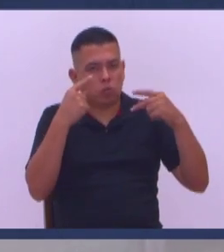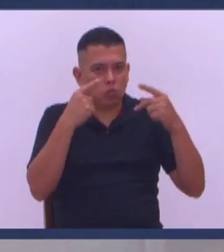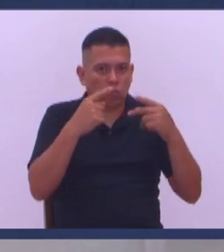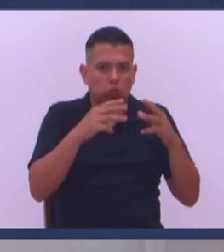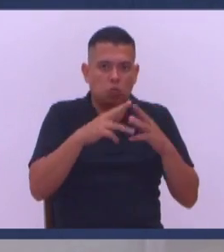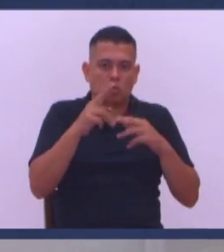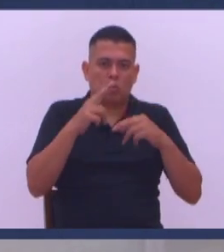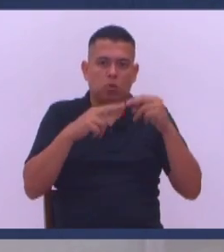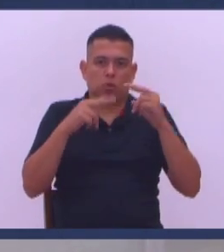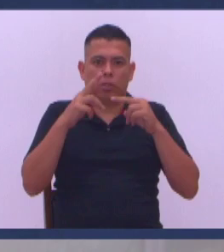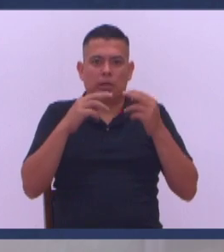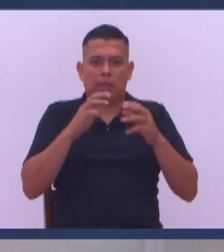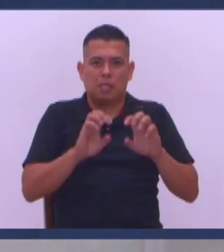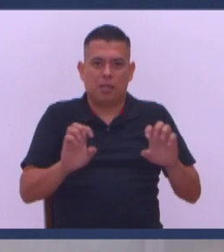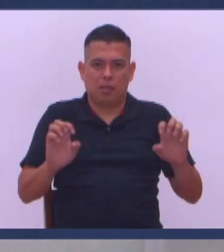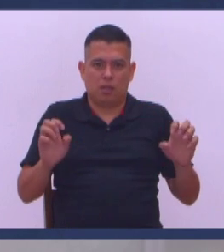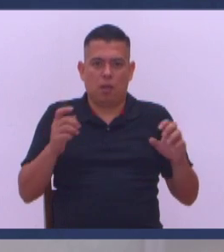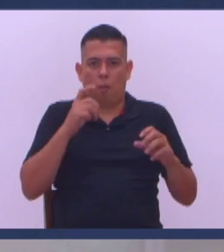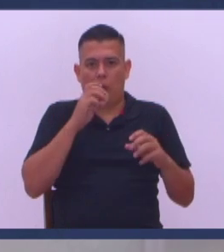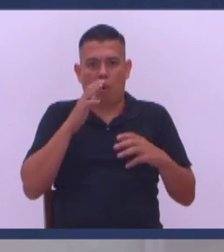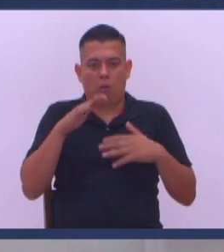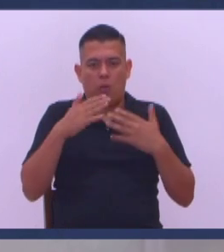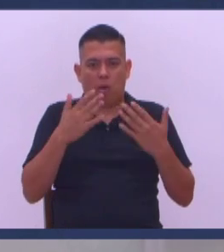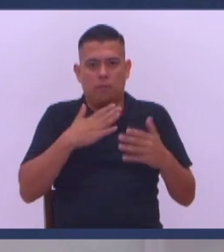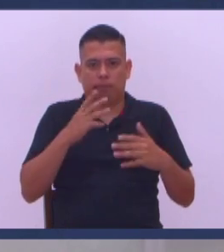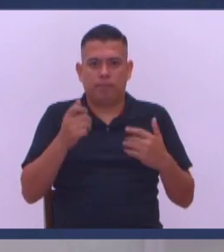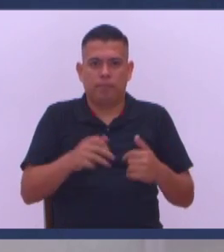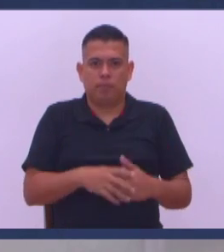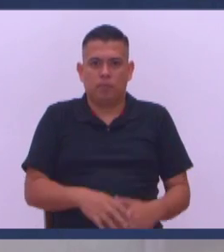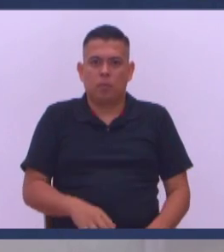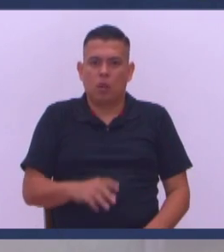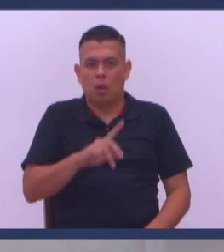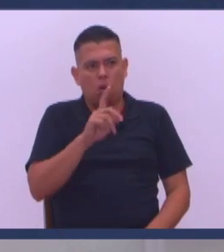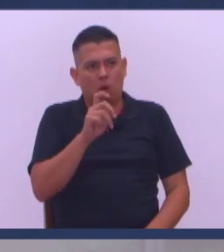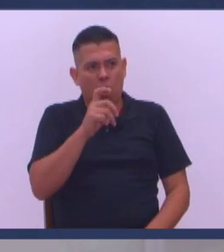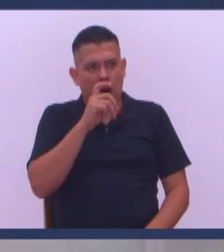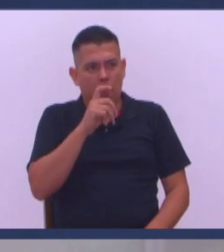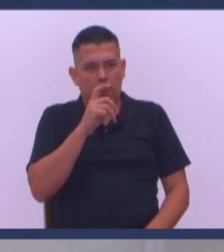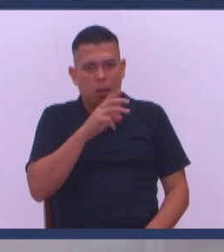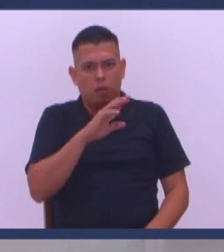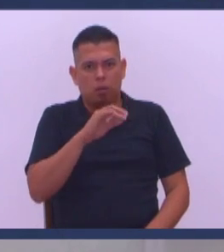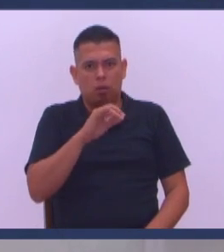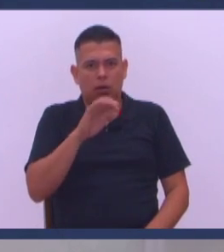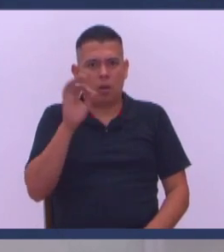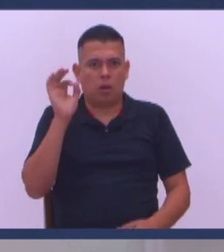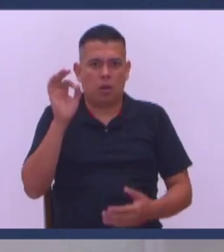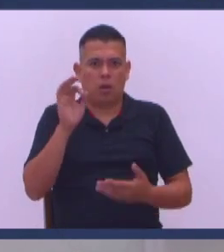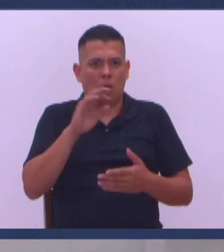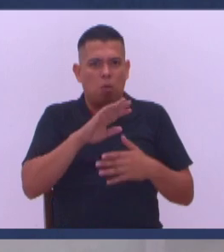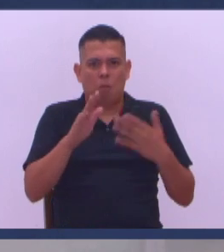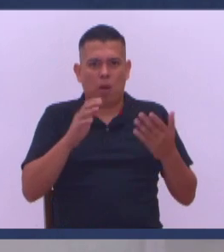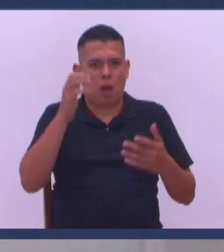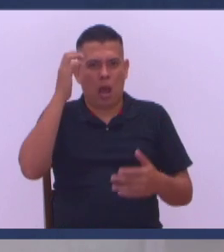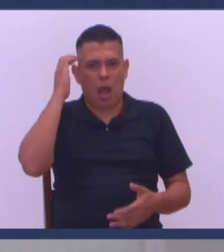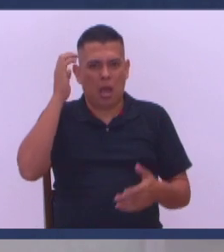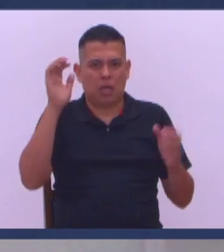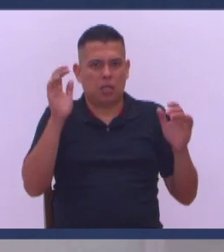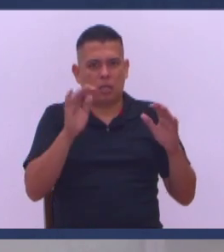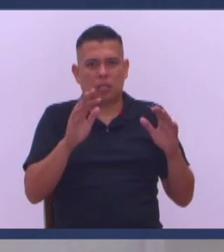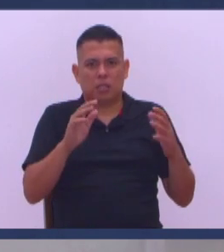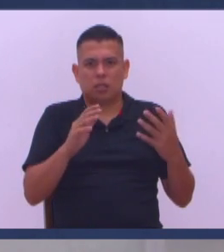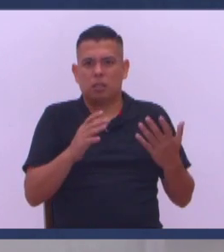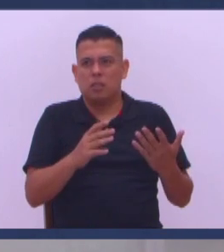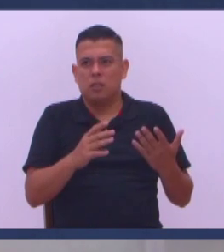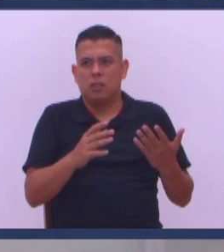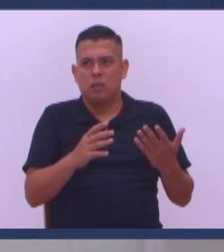me dice Veras Toby Y dice El caso que me sucedió Esta semana ¿Y qué pasó? Ahí estaba el pastor José Ahí estaba Edén Ahí estaba Jorge Aguirre Ahí estaba ¿Quién más